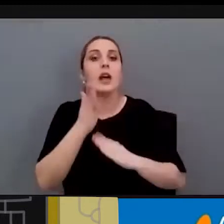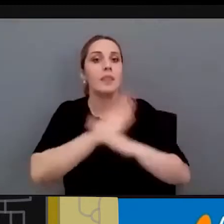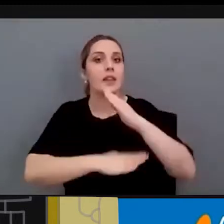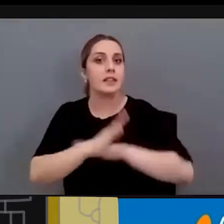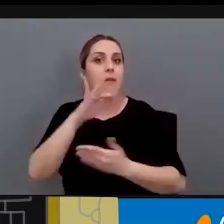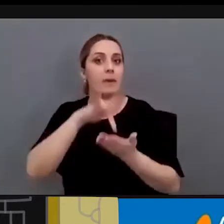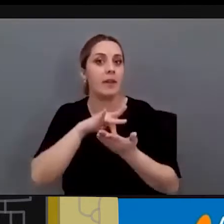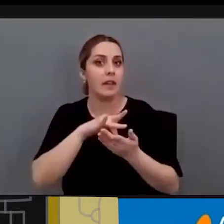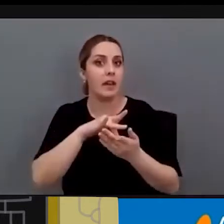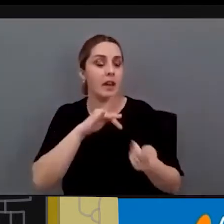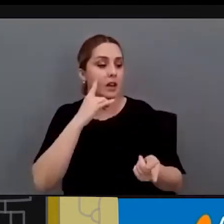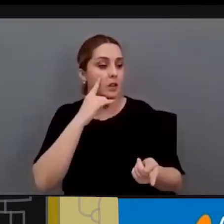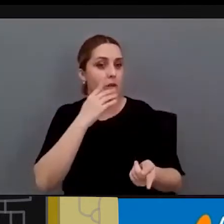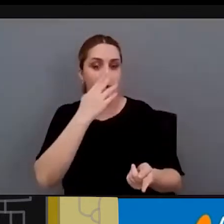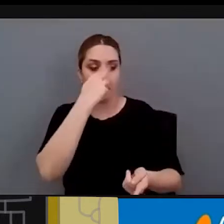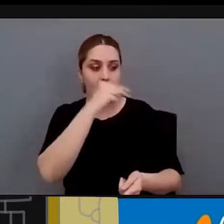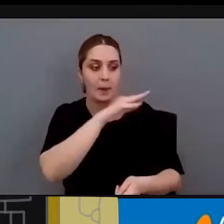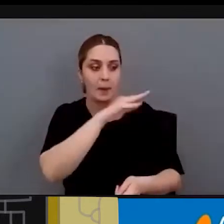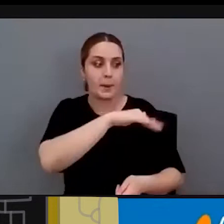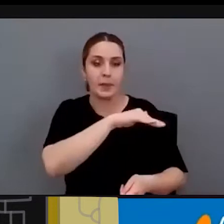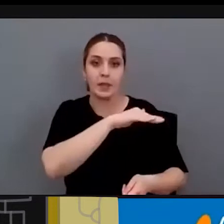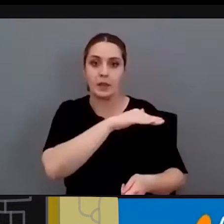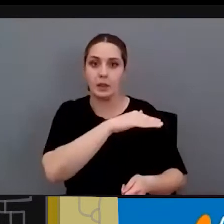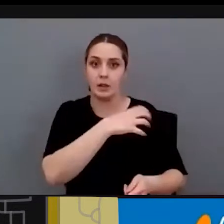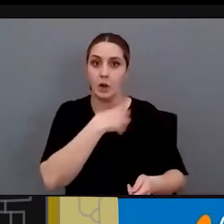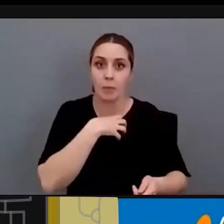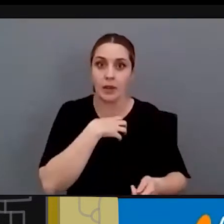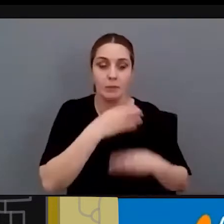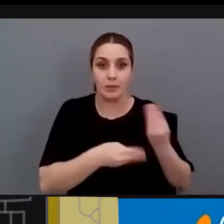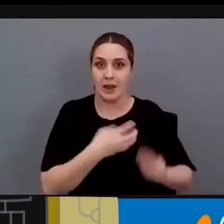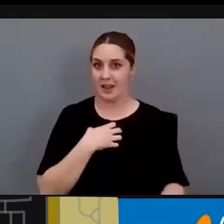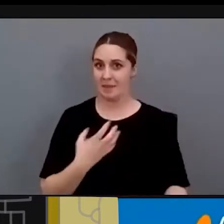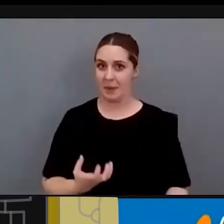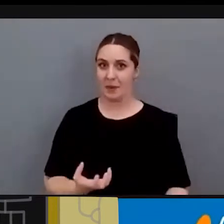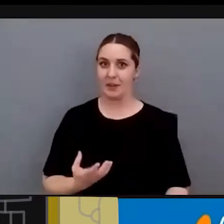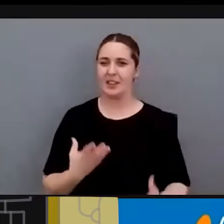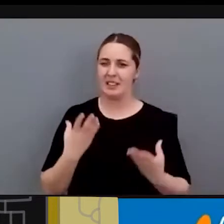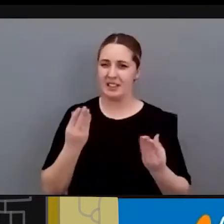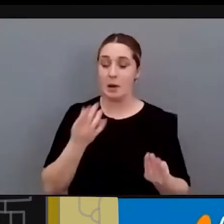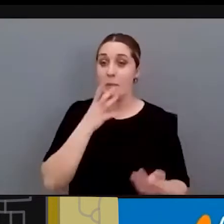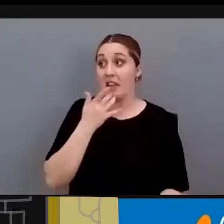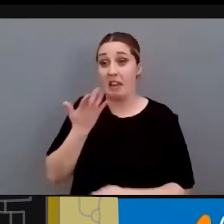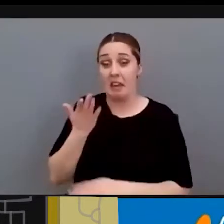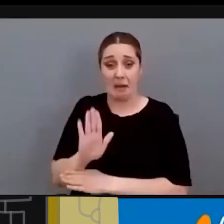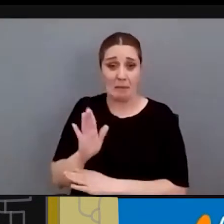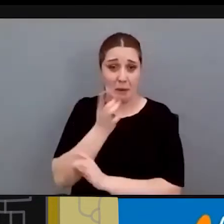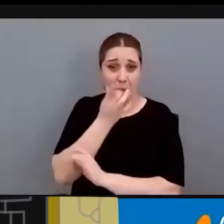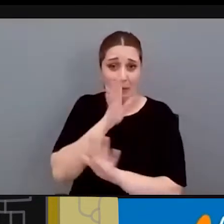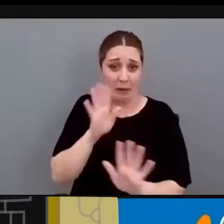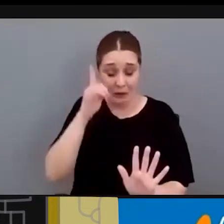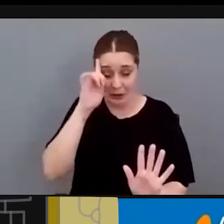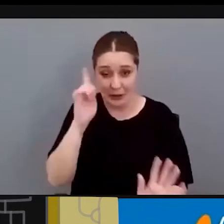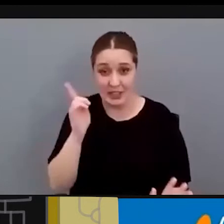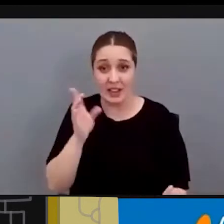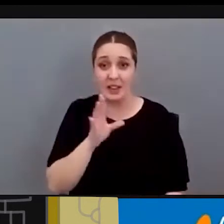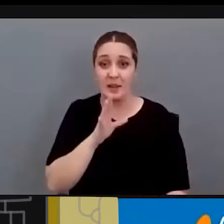las de pisar con el pie, no la vas a poder utilizar. No sé si el ejemplo os parece, pero